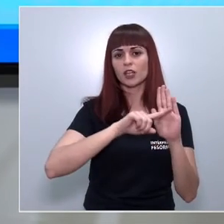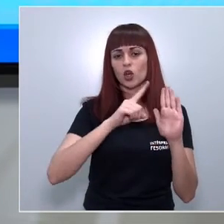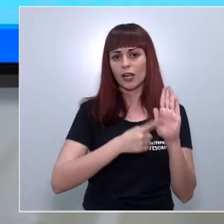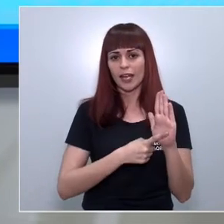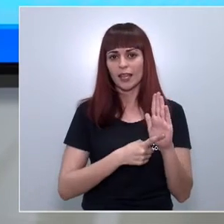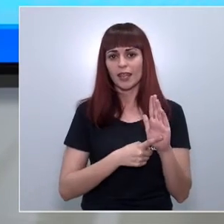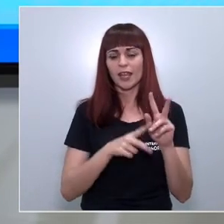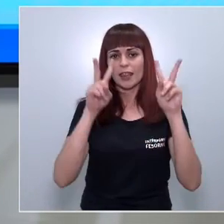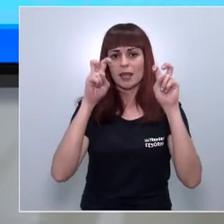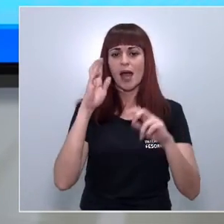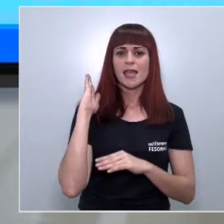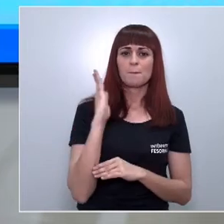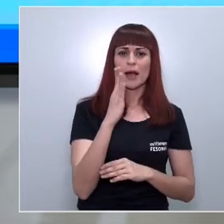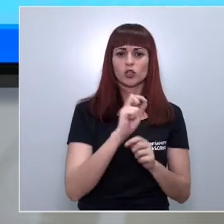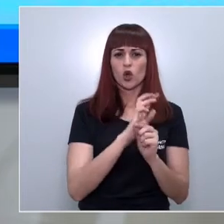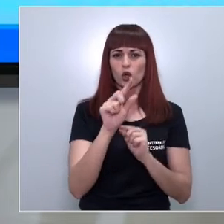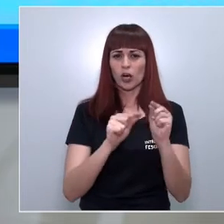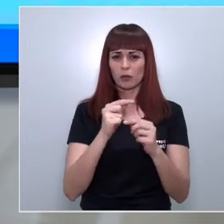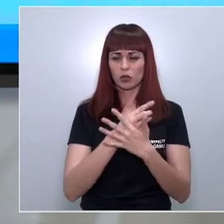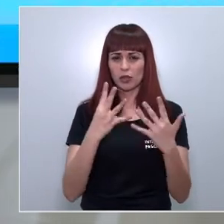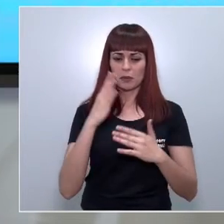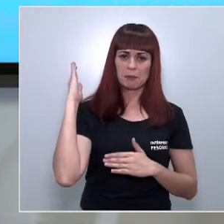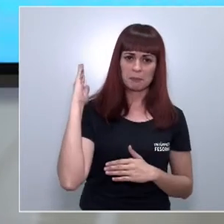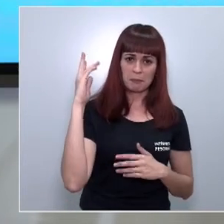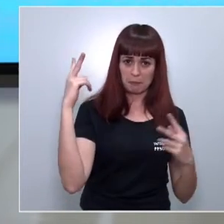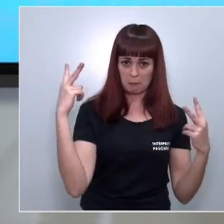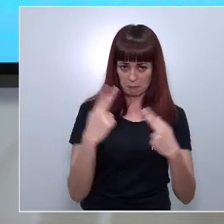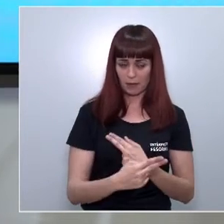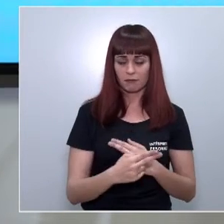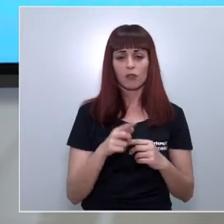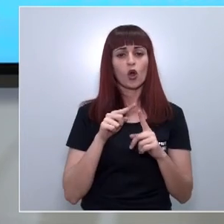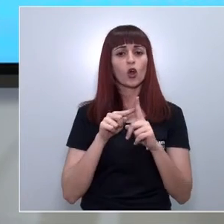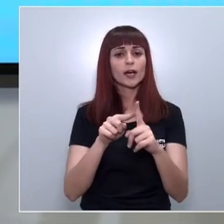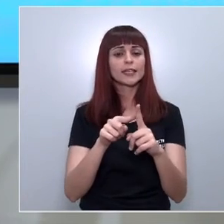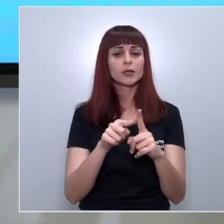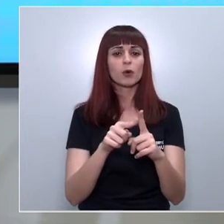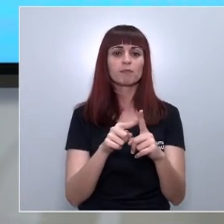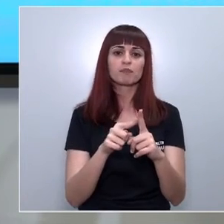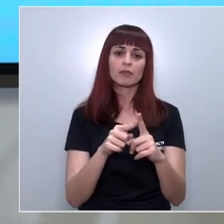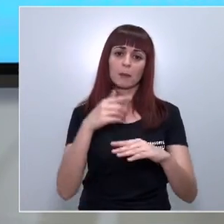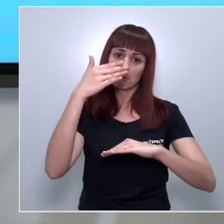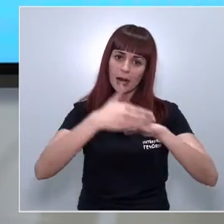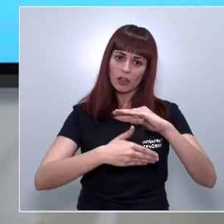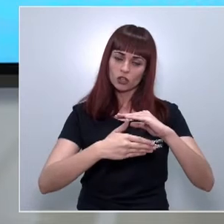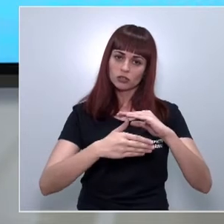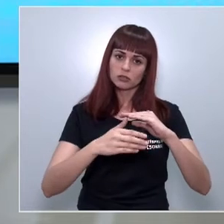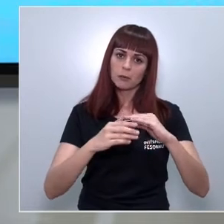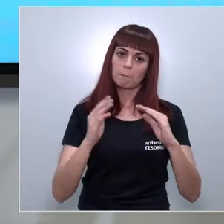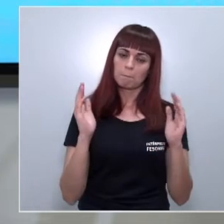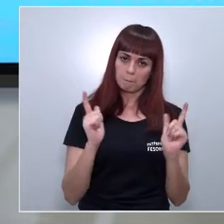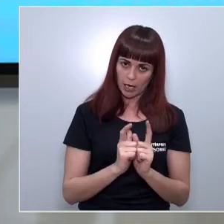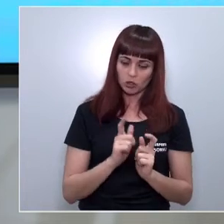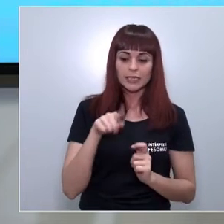mitigación del impacto socioeconómico del COVID-19 en el área de medio ambiente con el objetivo de reducir los plazos y reforzar la